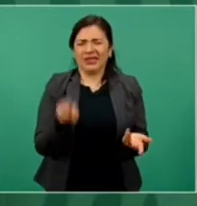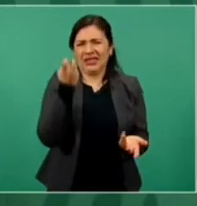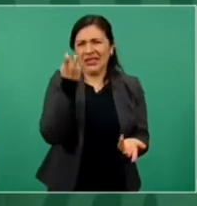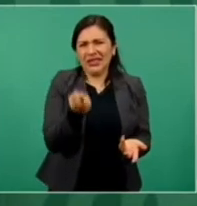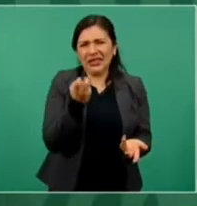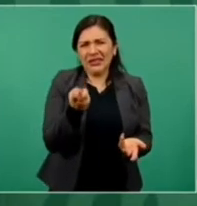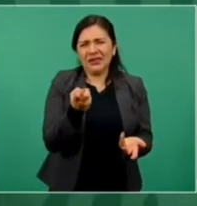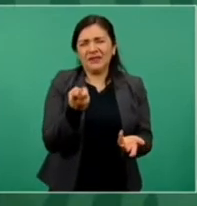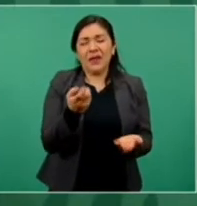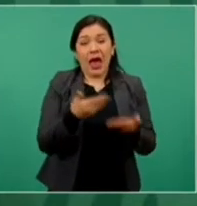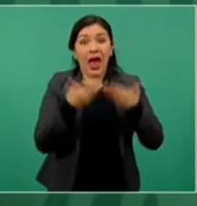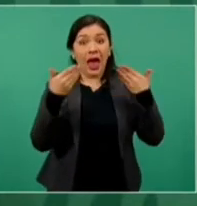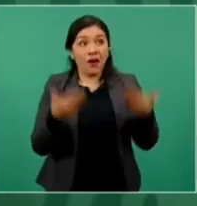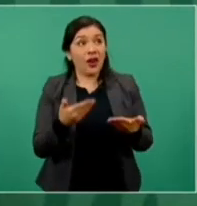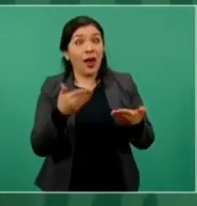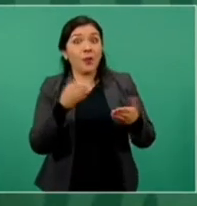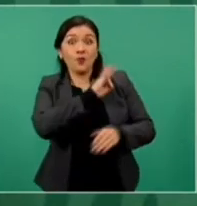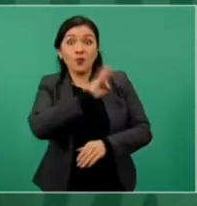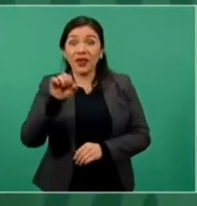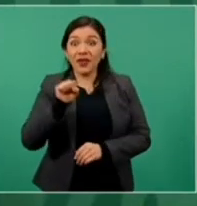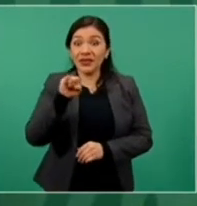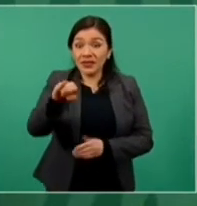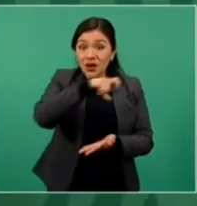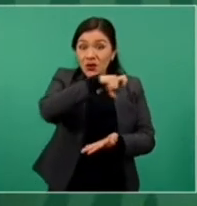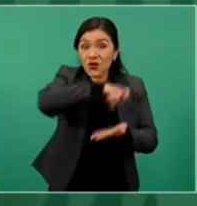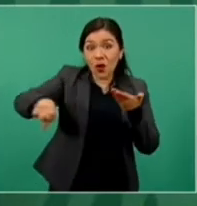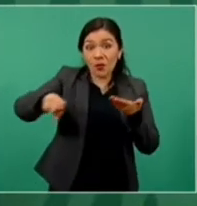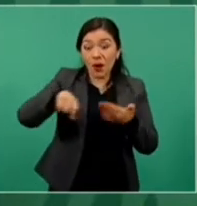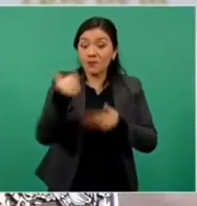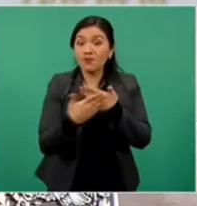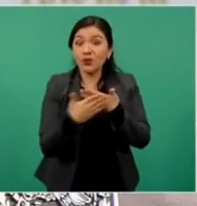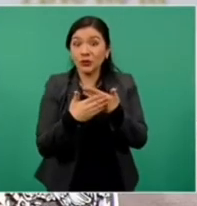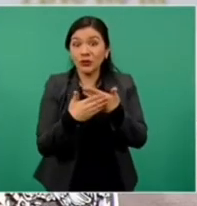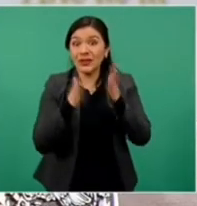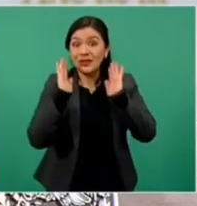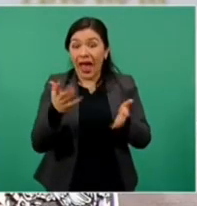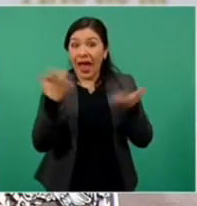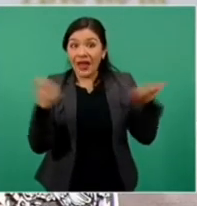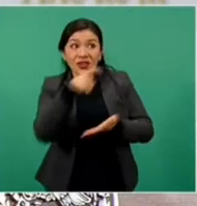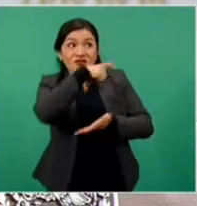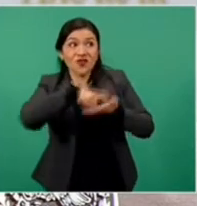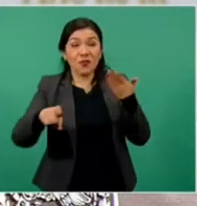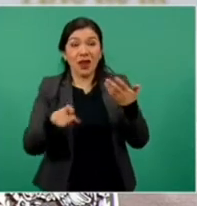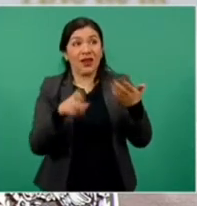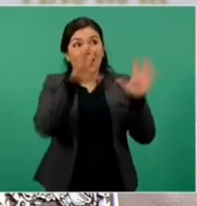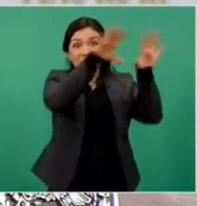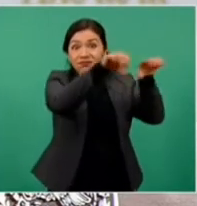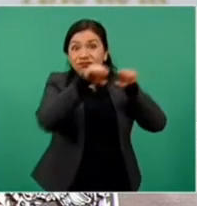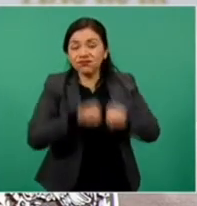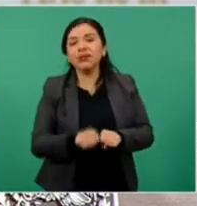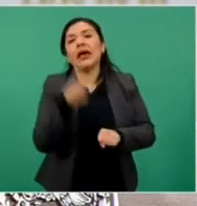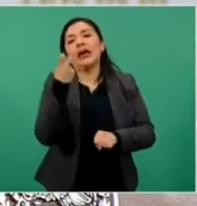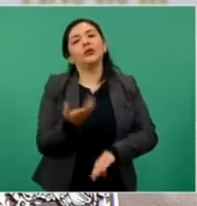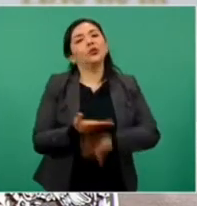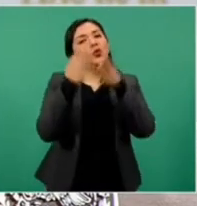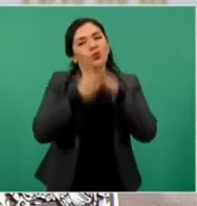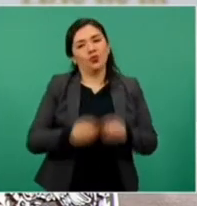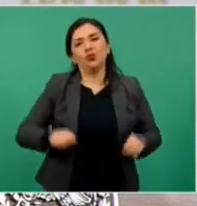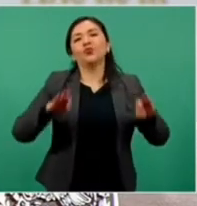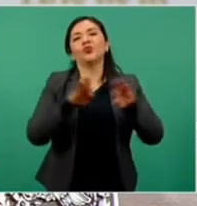ahora ya se autoriza y que se va a concretar en los próximos días resulta de la mayor relevancia, porque